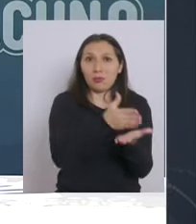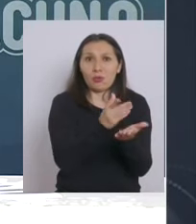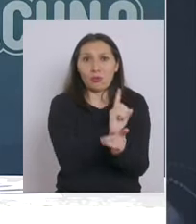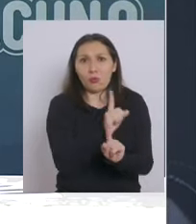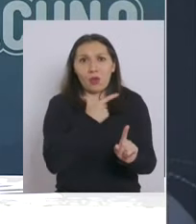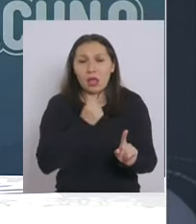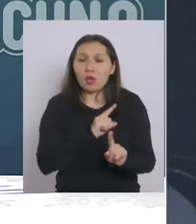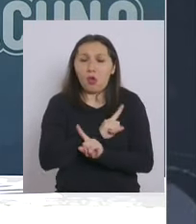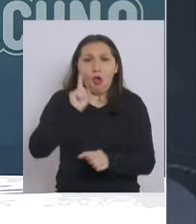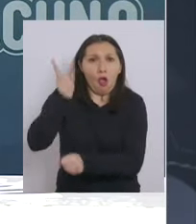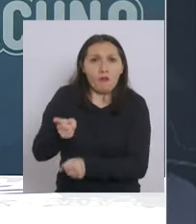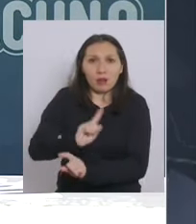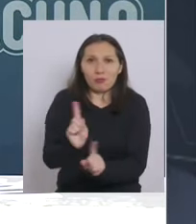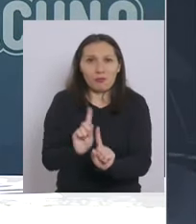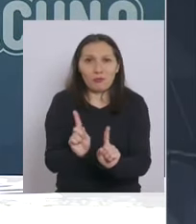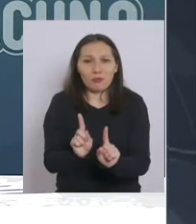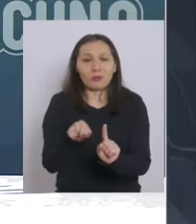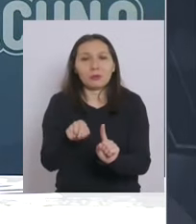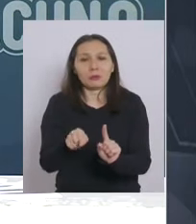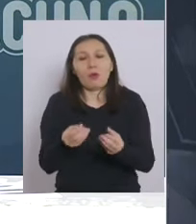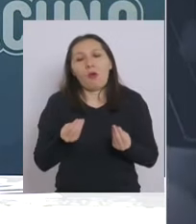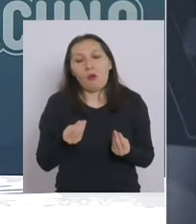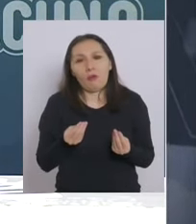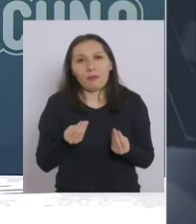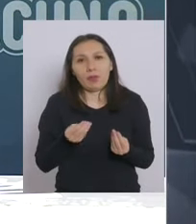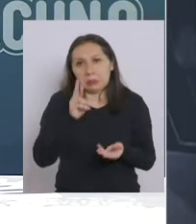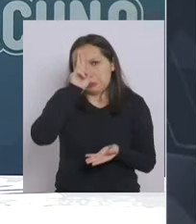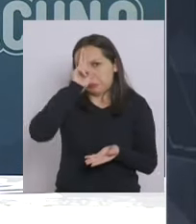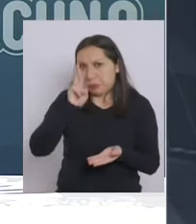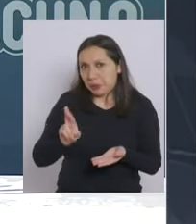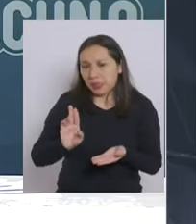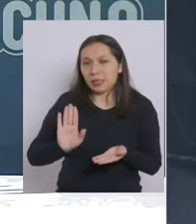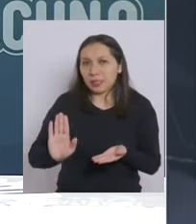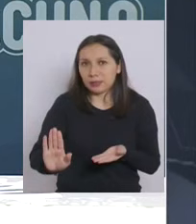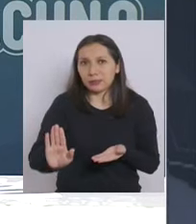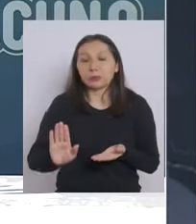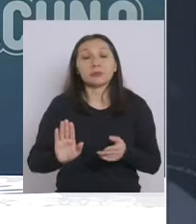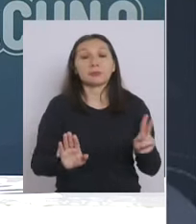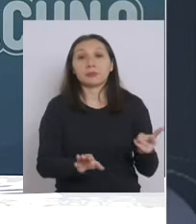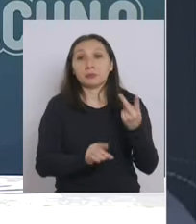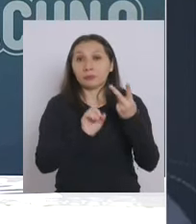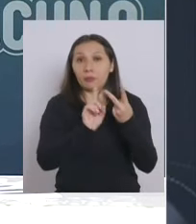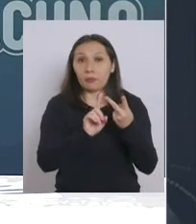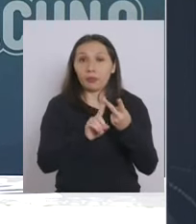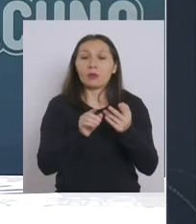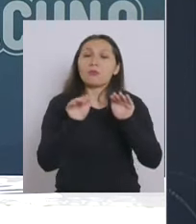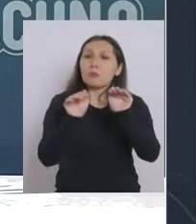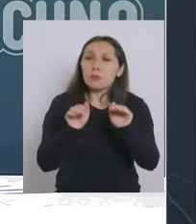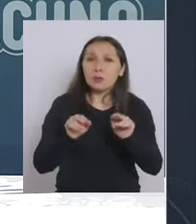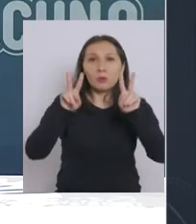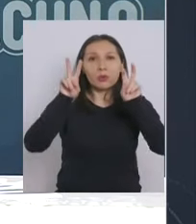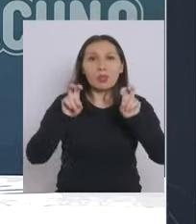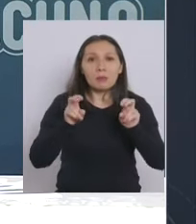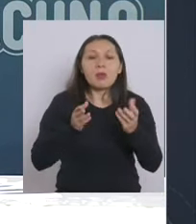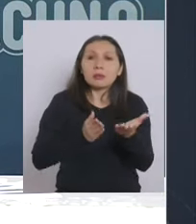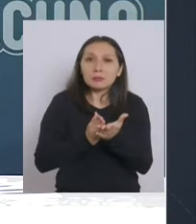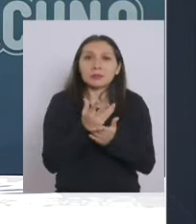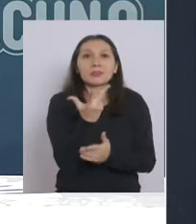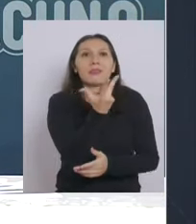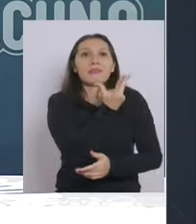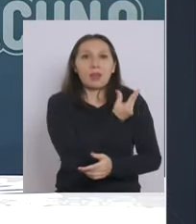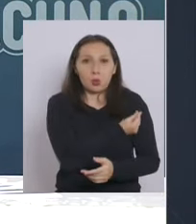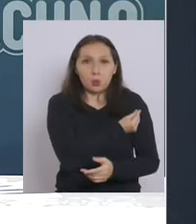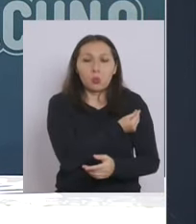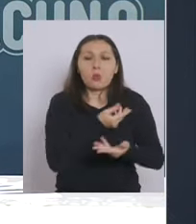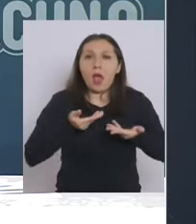obviamente que lo respetaremos en segundo lugar es por eso mismo que estamos vacunando en